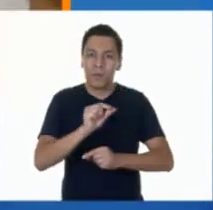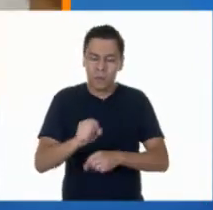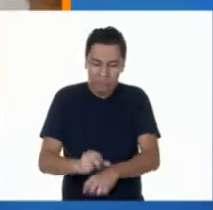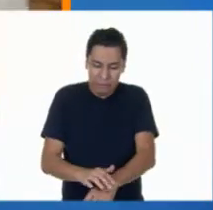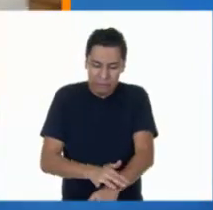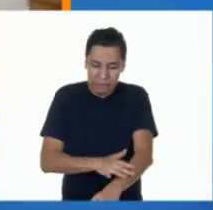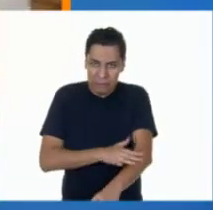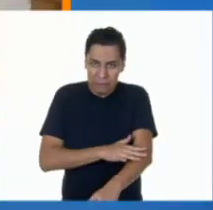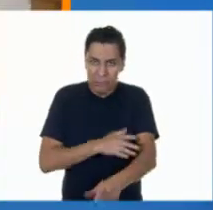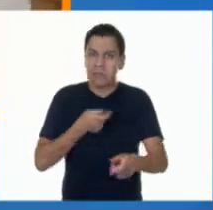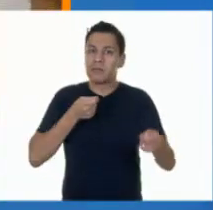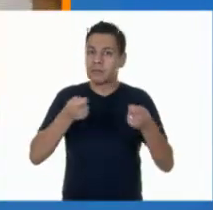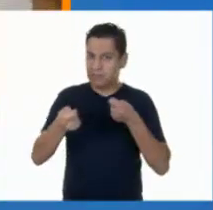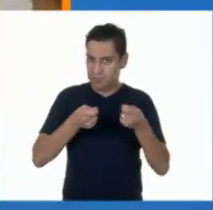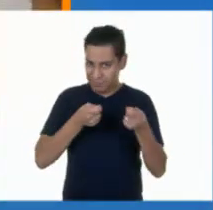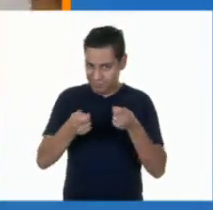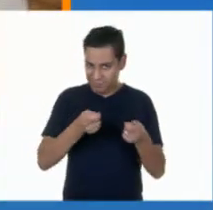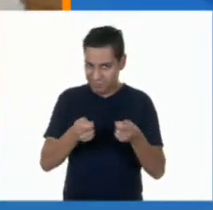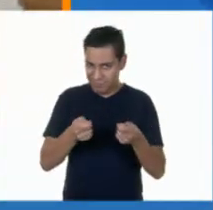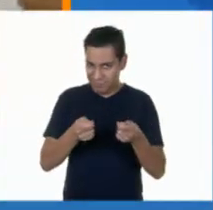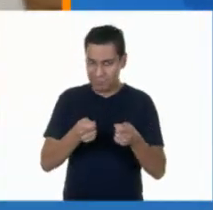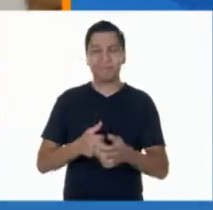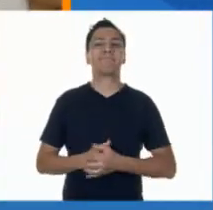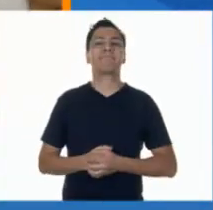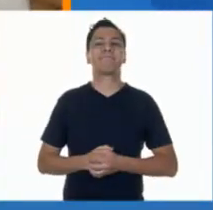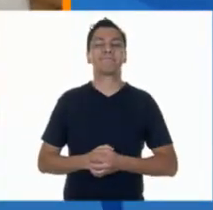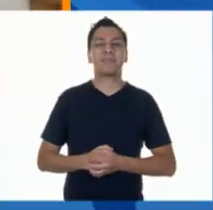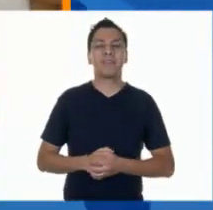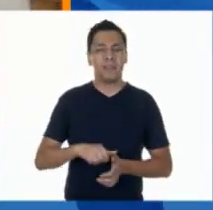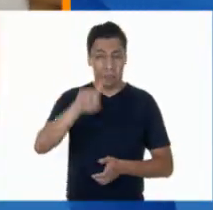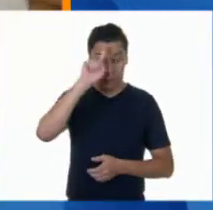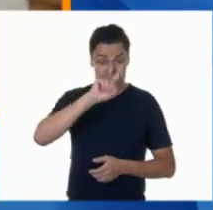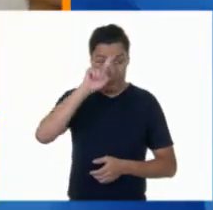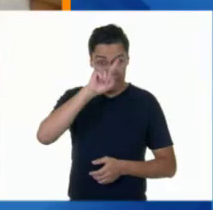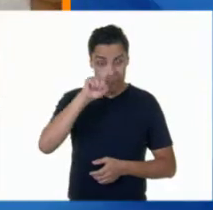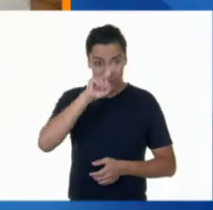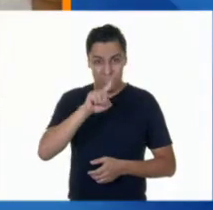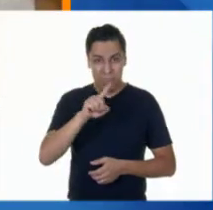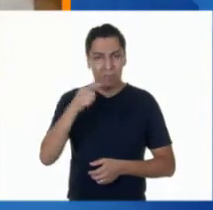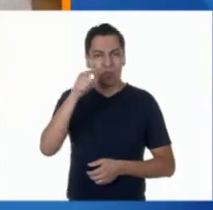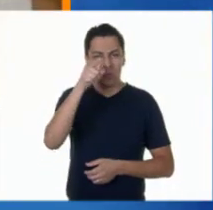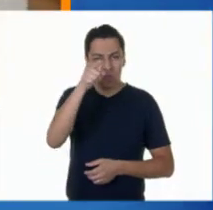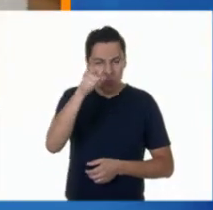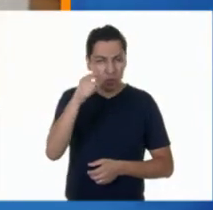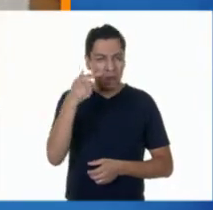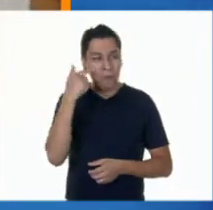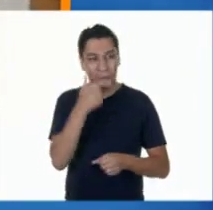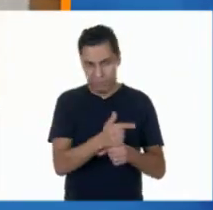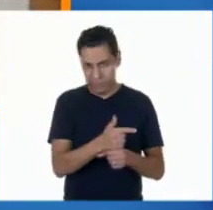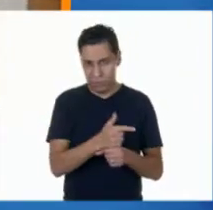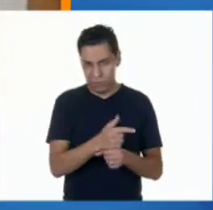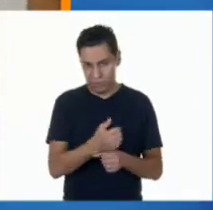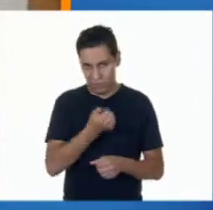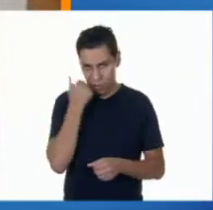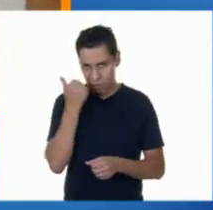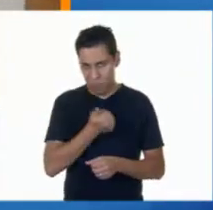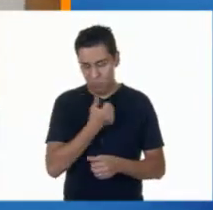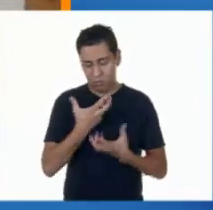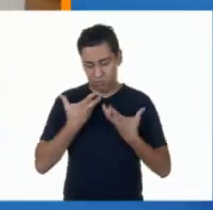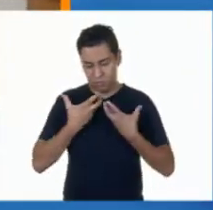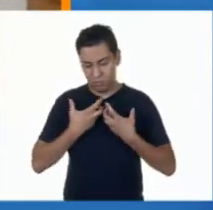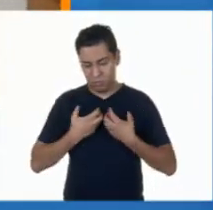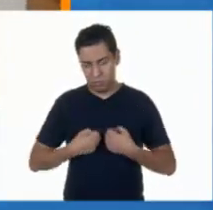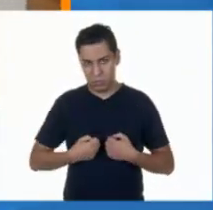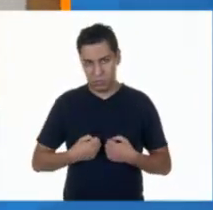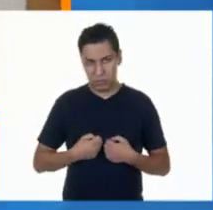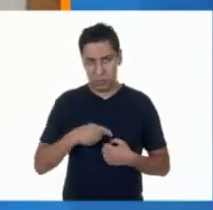emocional. Soy Bernardo Hernández. Y quiero compartirles que cuando los estudiantes se muestren desanimados, podemos alentarlos a que nos ayuden a